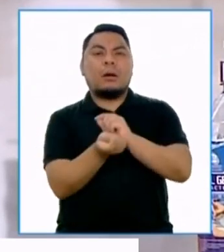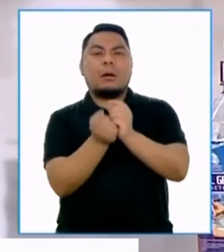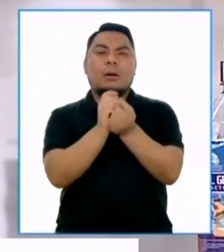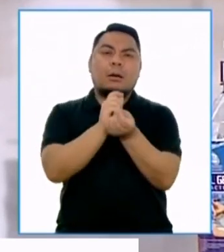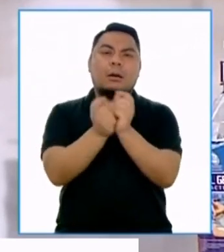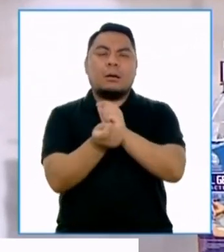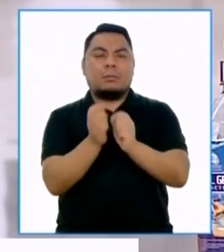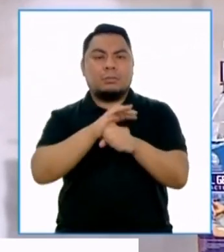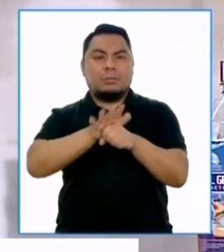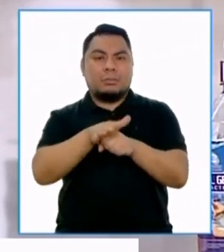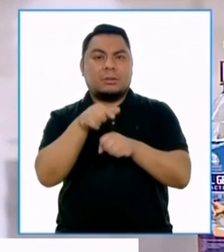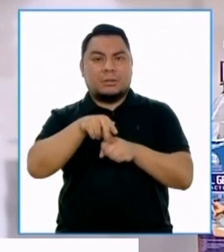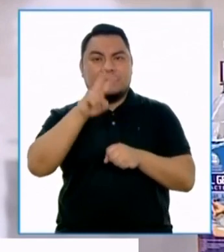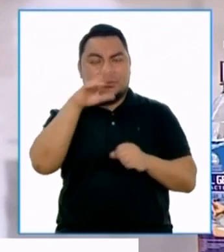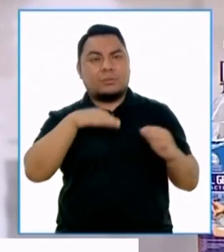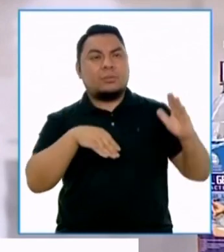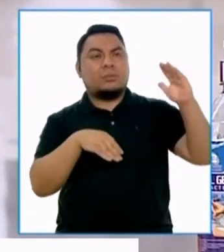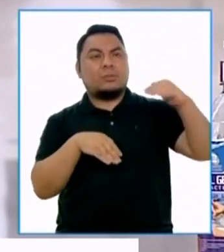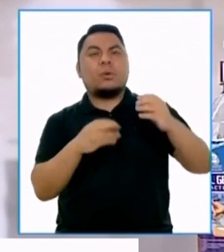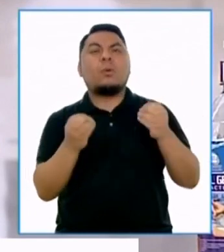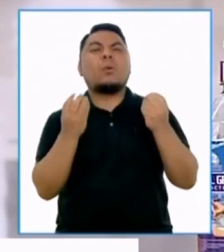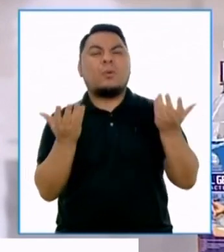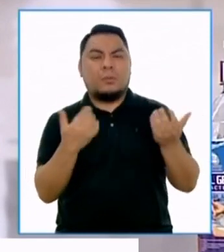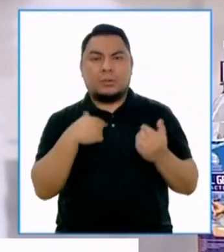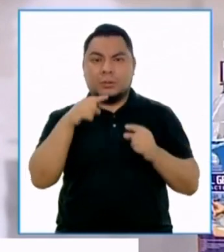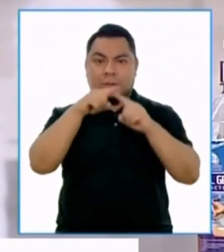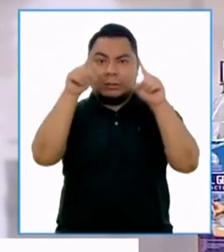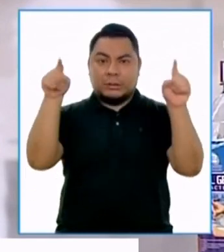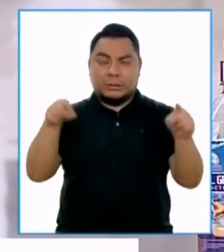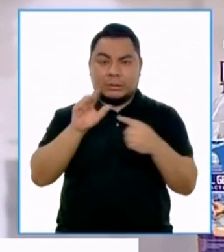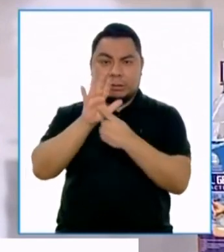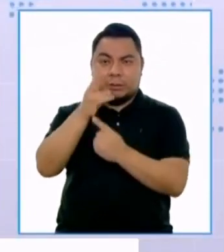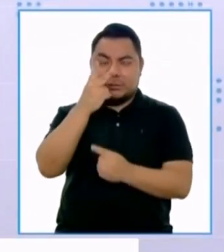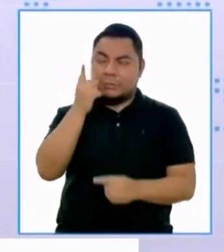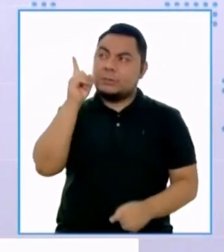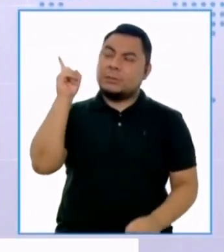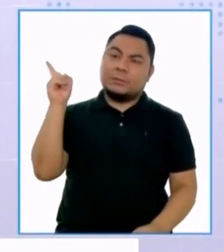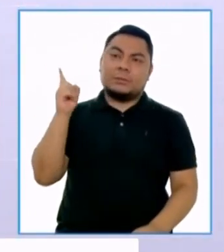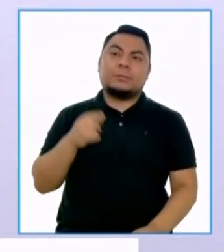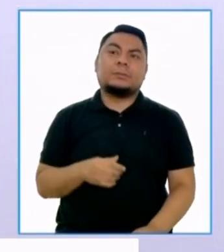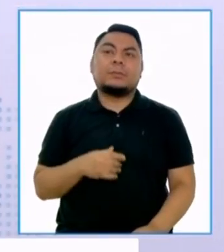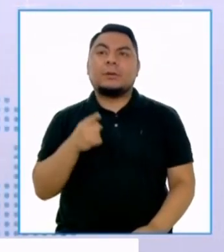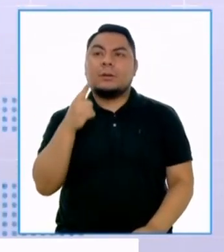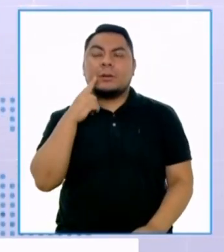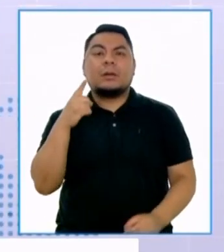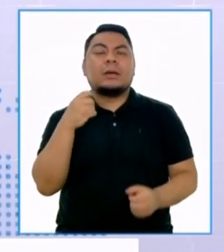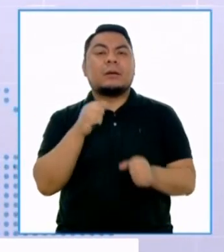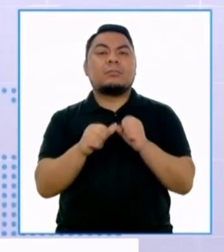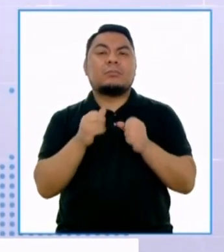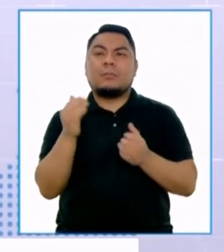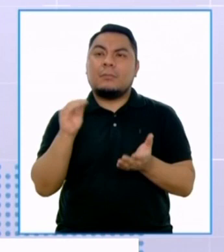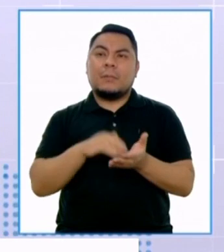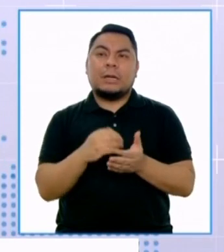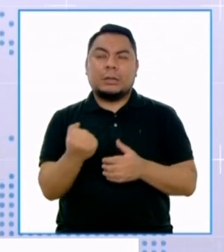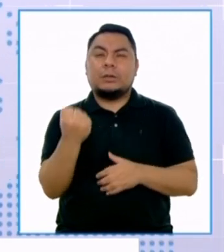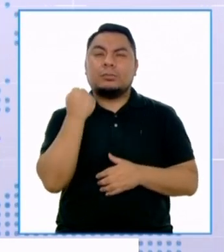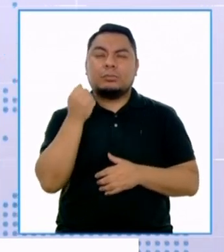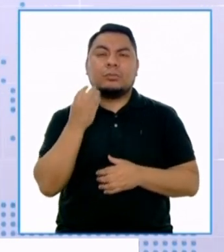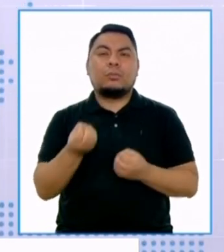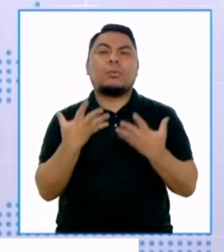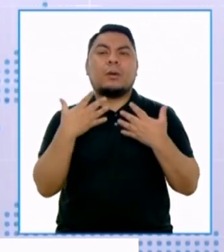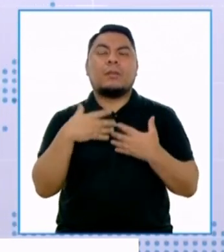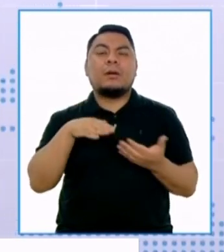pandemia COVID-19. En esta lámina hemos escogido la cifra más dura, la cifra más difícil, la cifra de